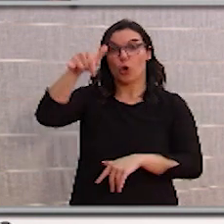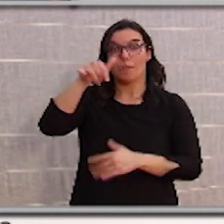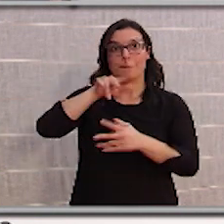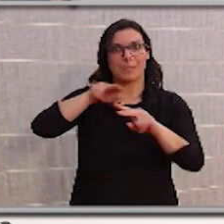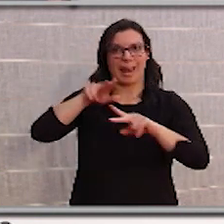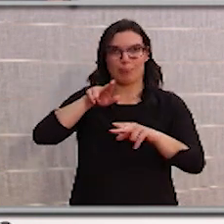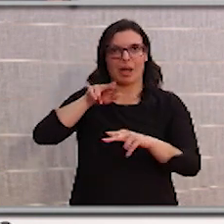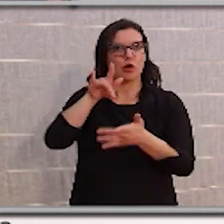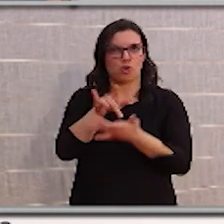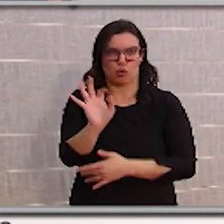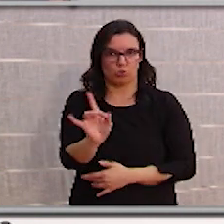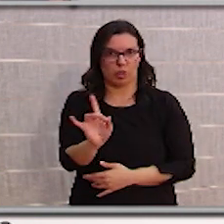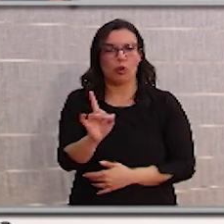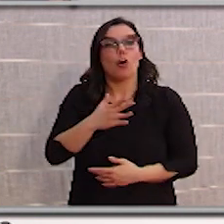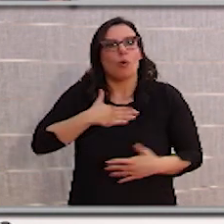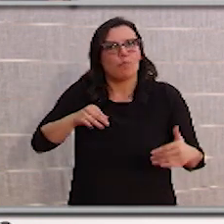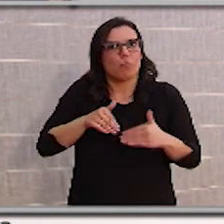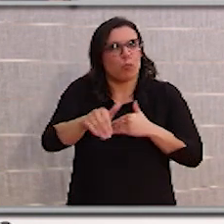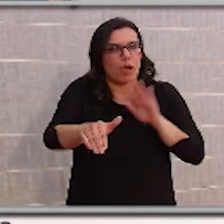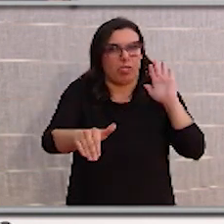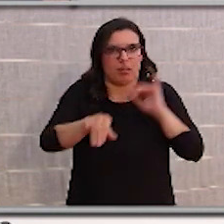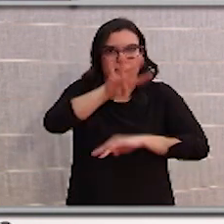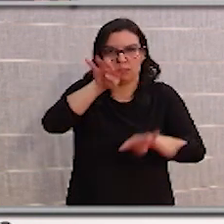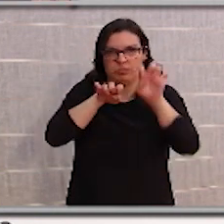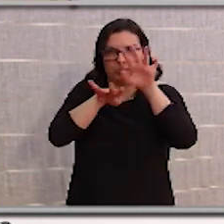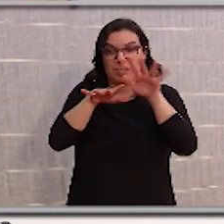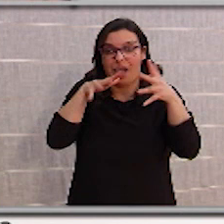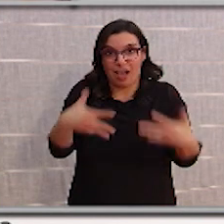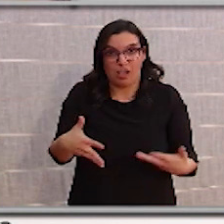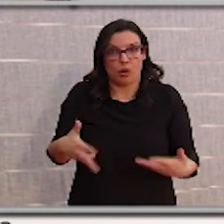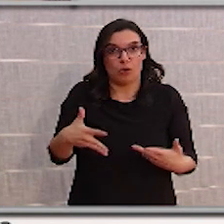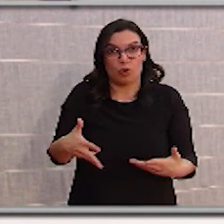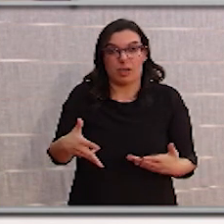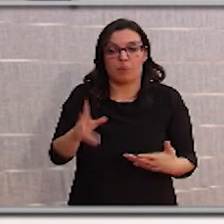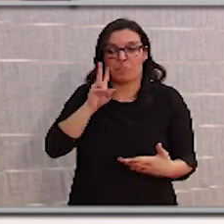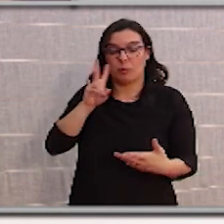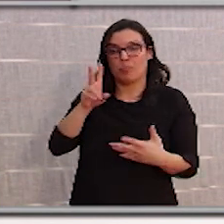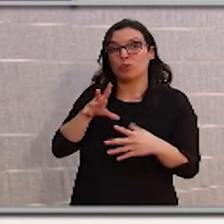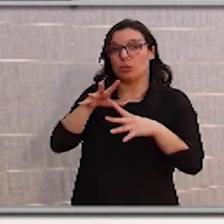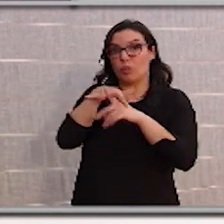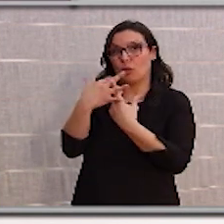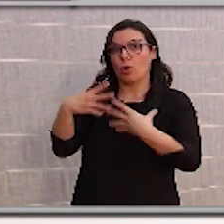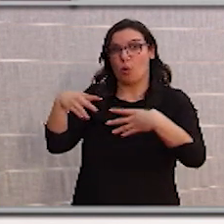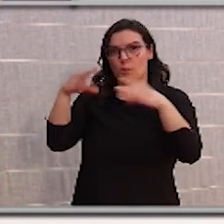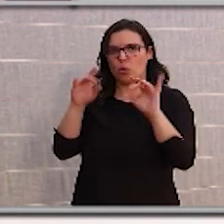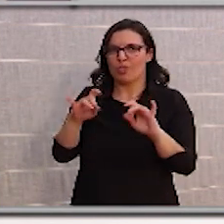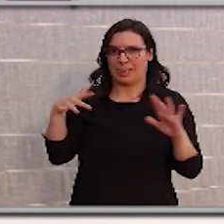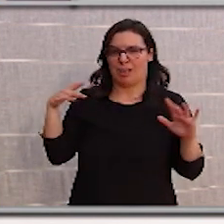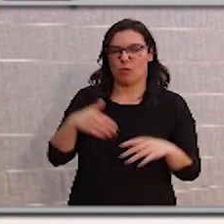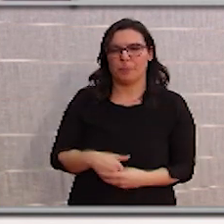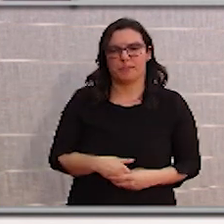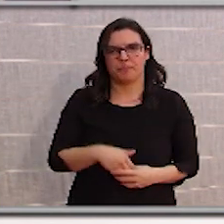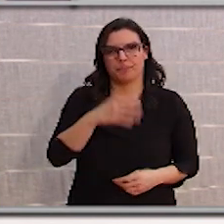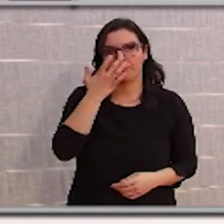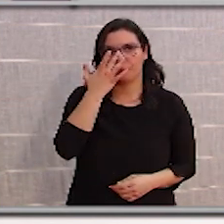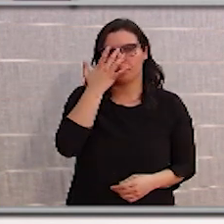pueda ocurrir, porque la situación que tenemos ahora mismo en Burgos es una situación delicada. Sí que